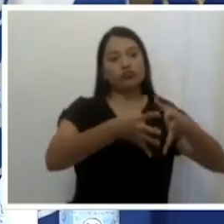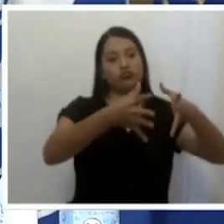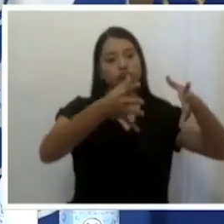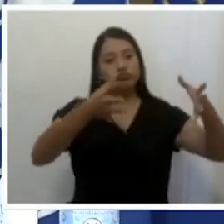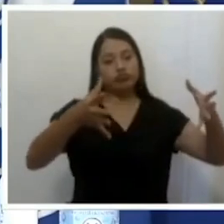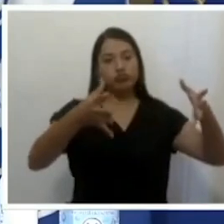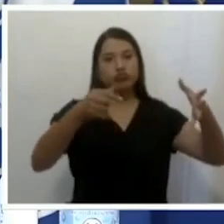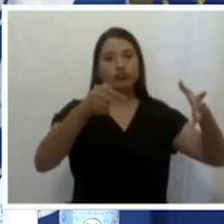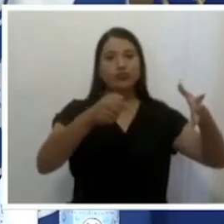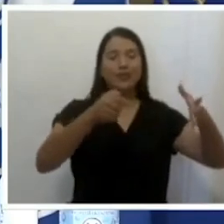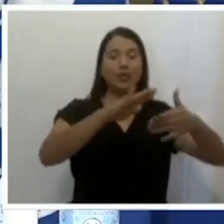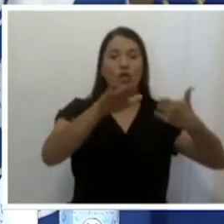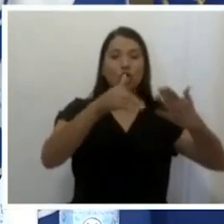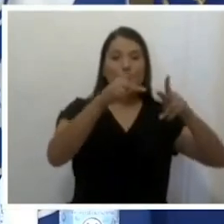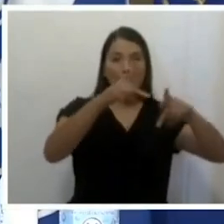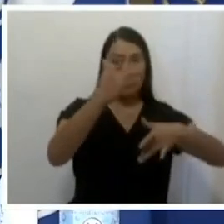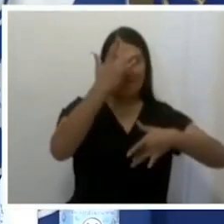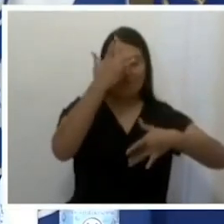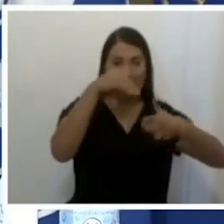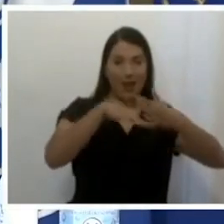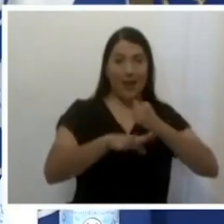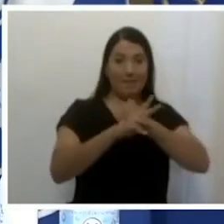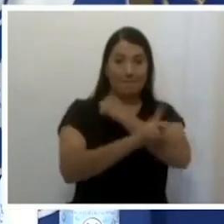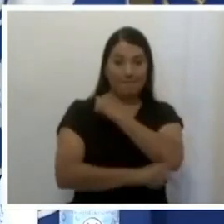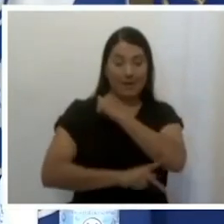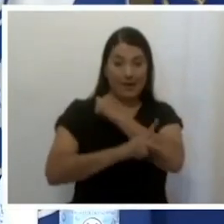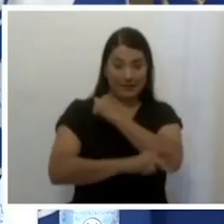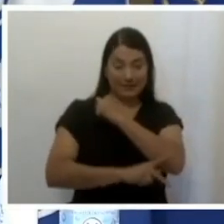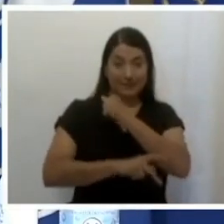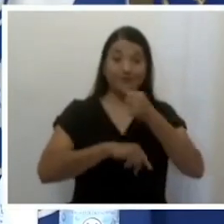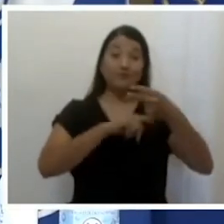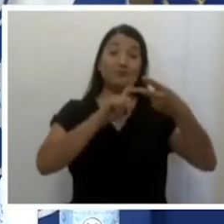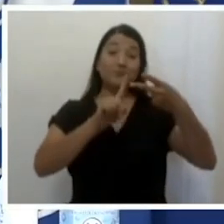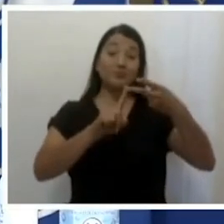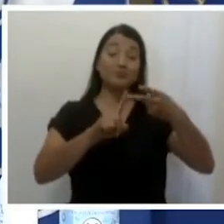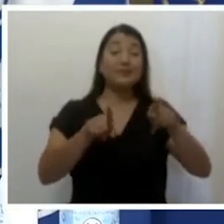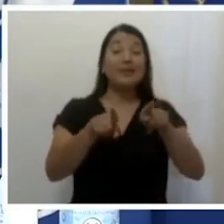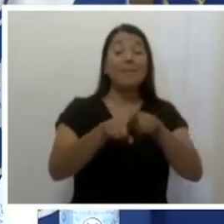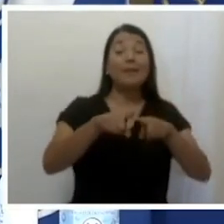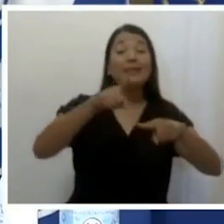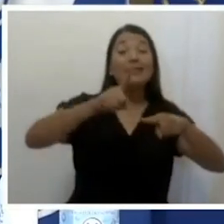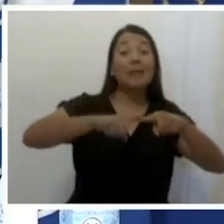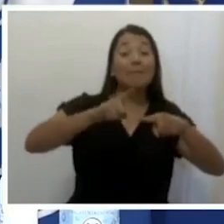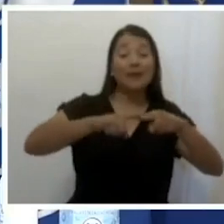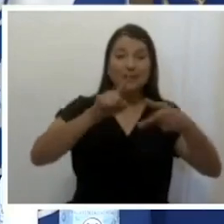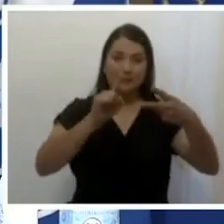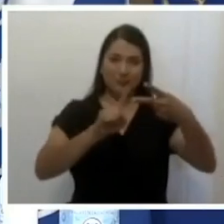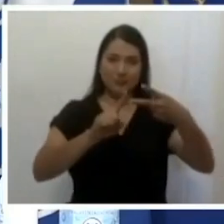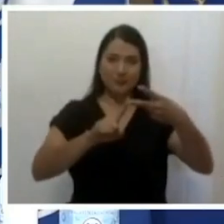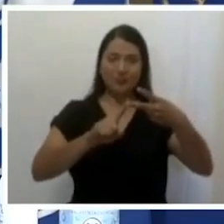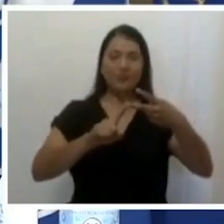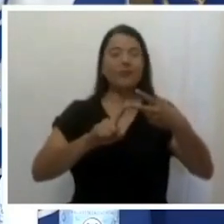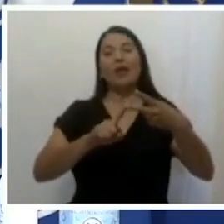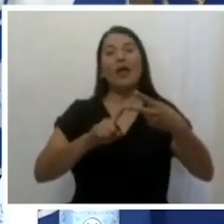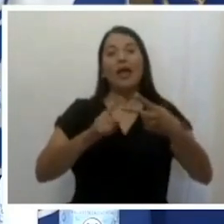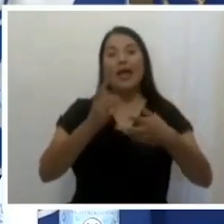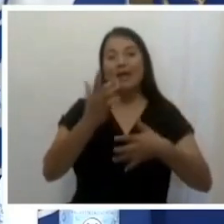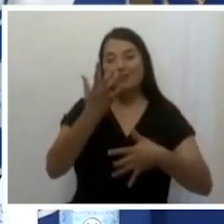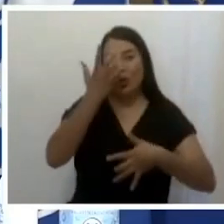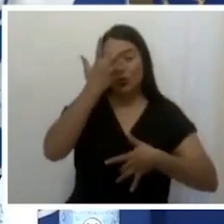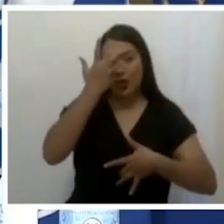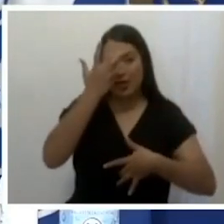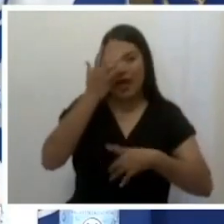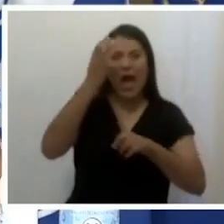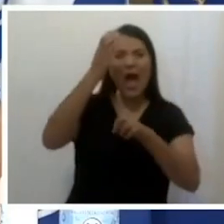Eso depende de ese factor R que llaman, que es el factor de contagio. sea, cada persona